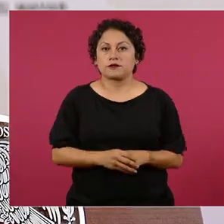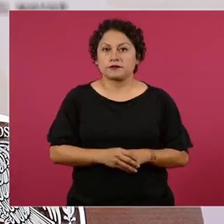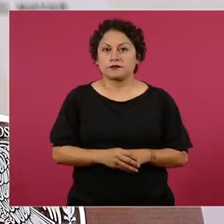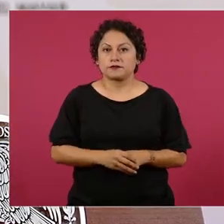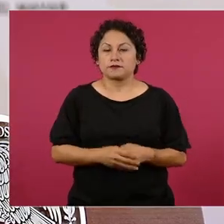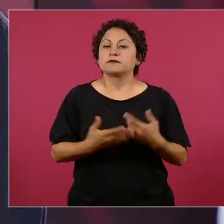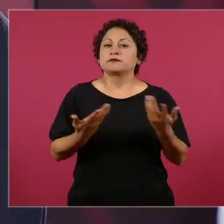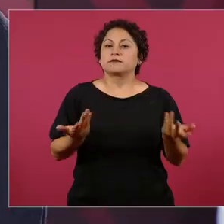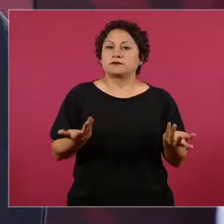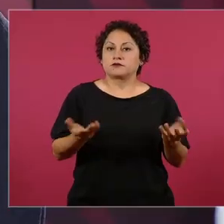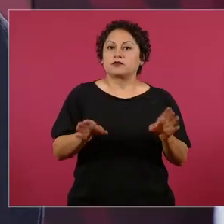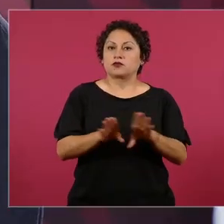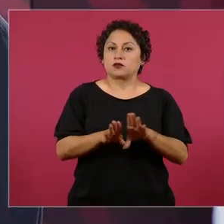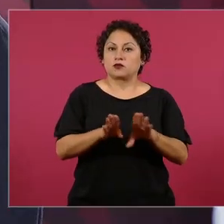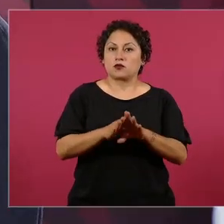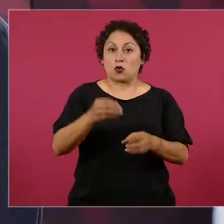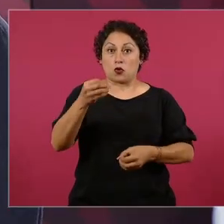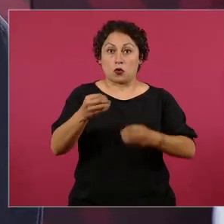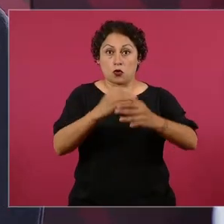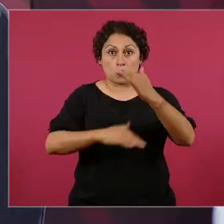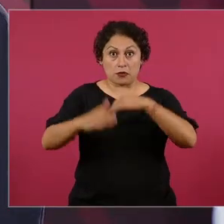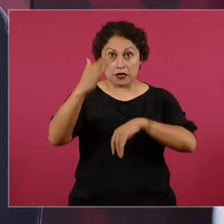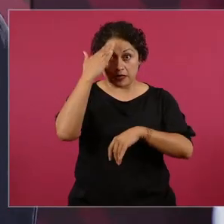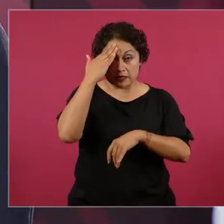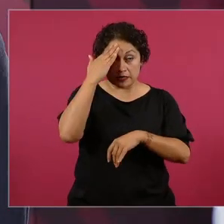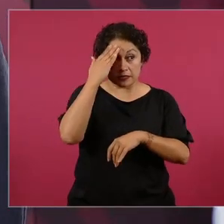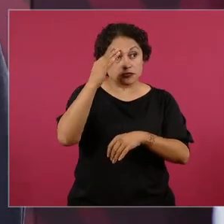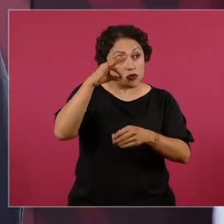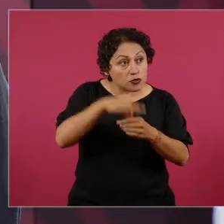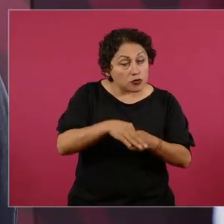el pueblo o no a ver